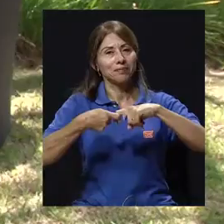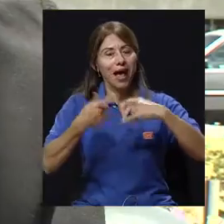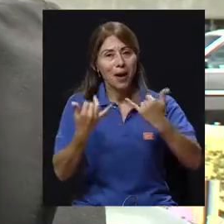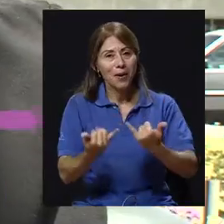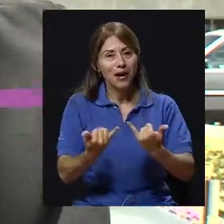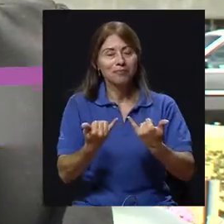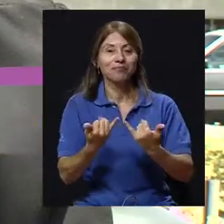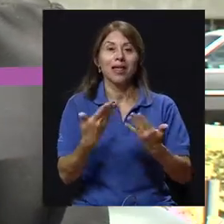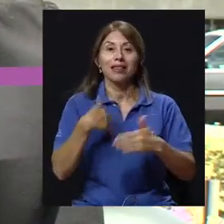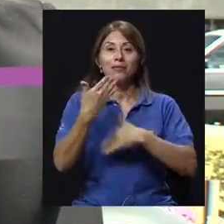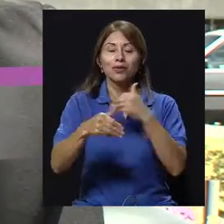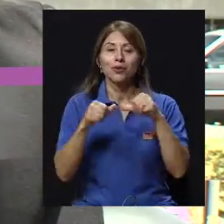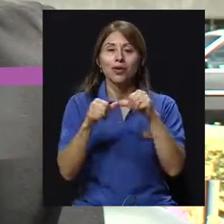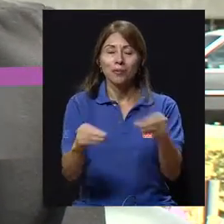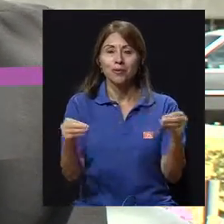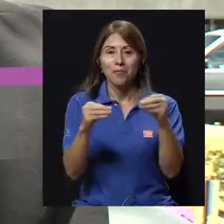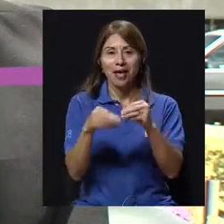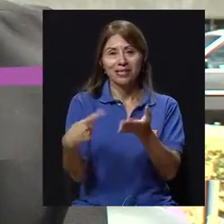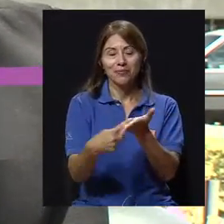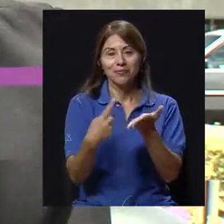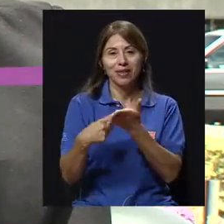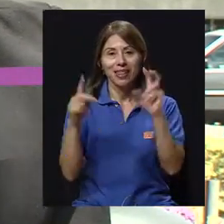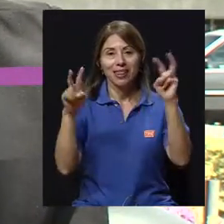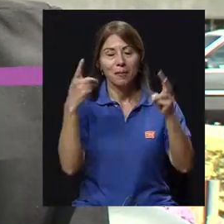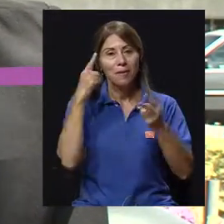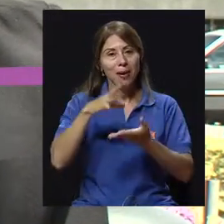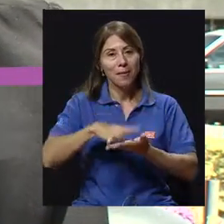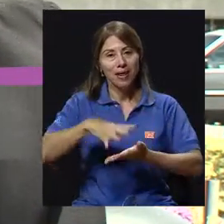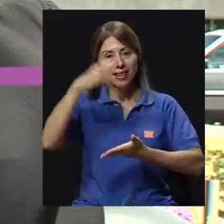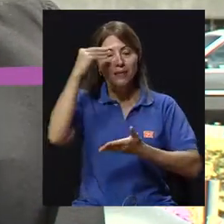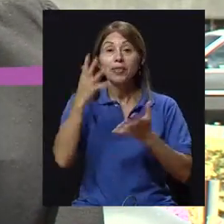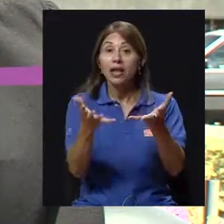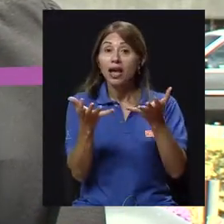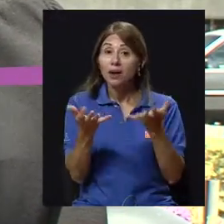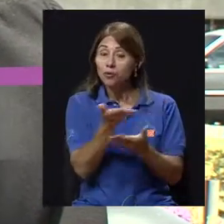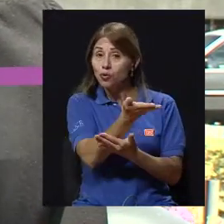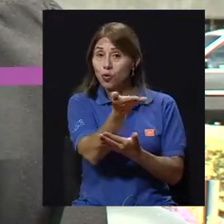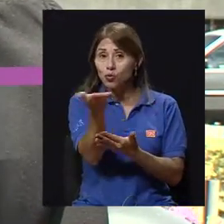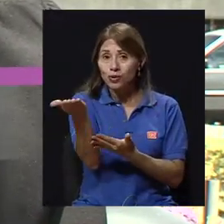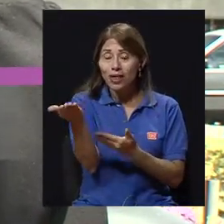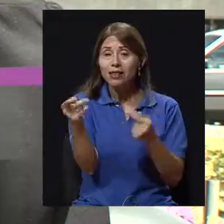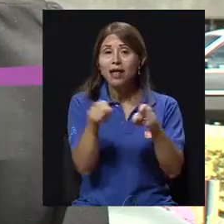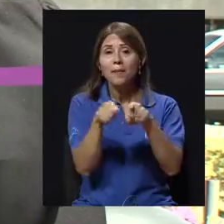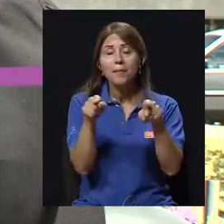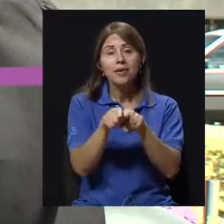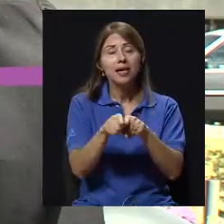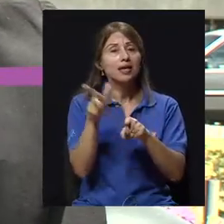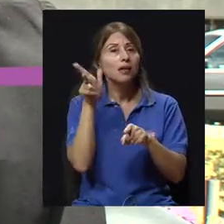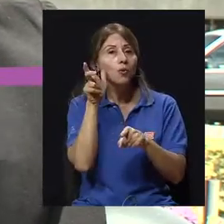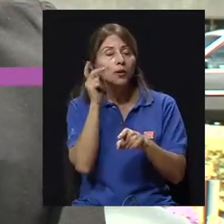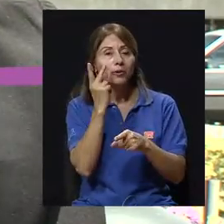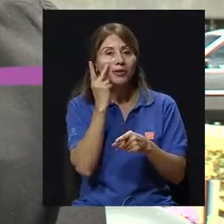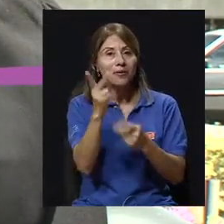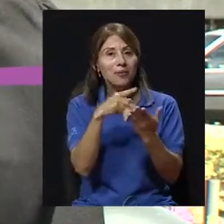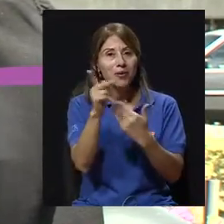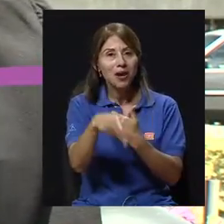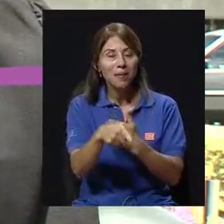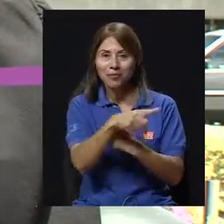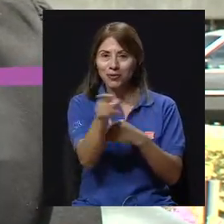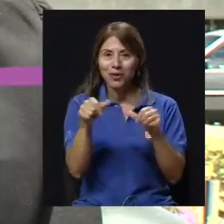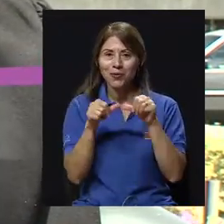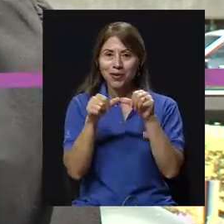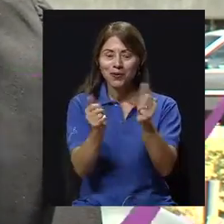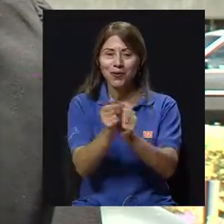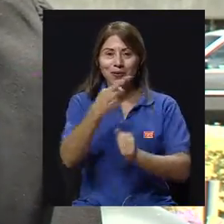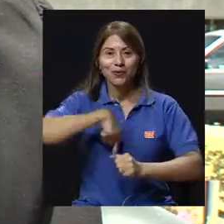interrumpir, pero luego regresamos con más de este tema y para seguir aprendiendo. Queremos que usted, amigo televidente, amigo radioescucha también, nos siga,